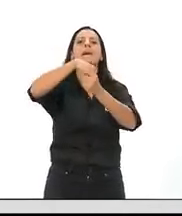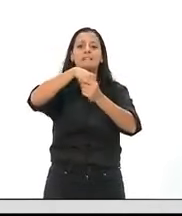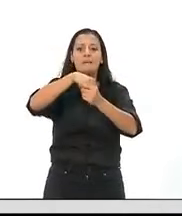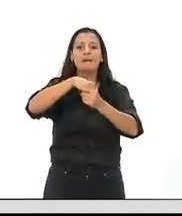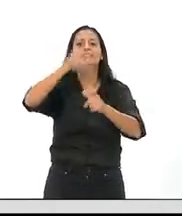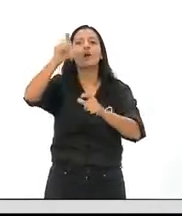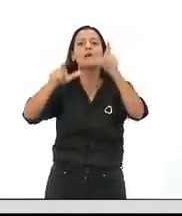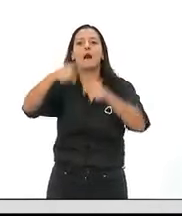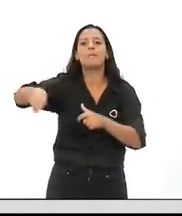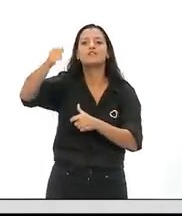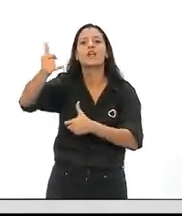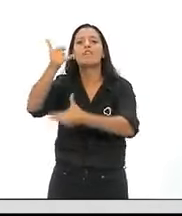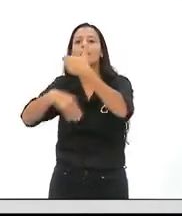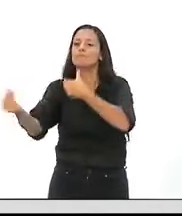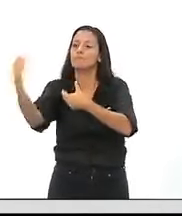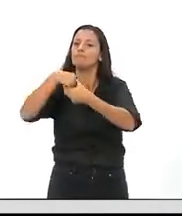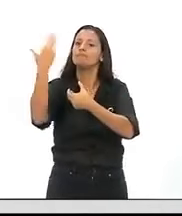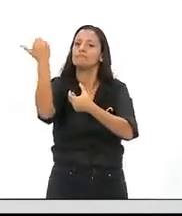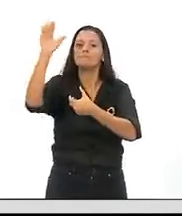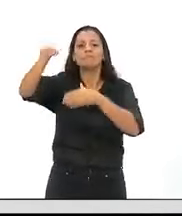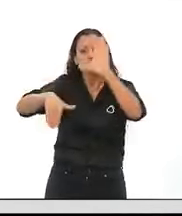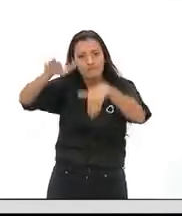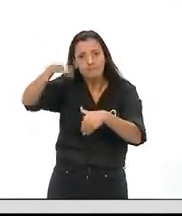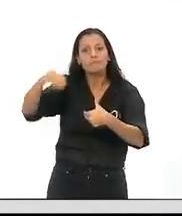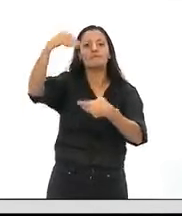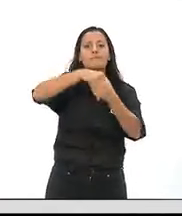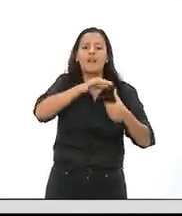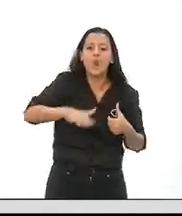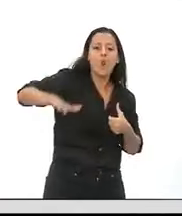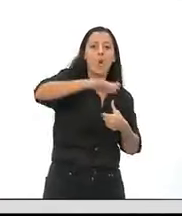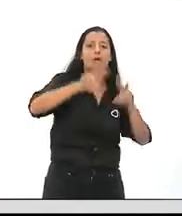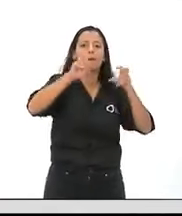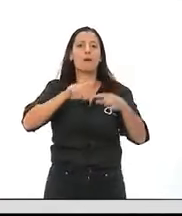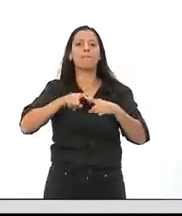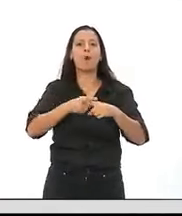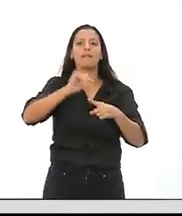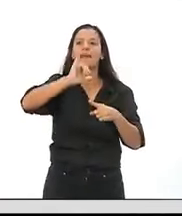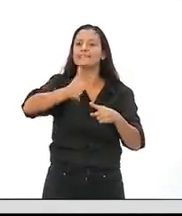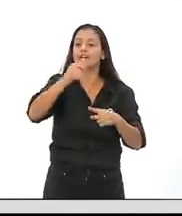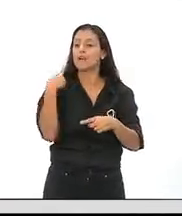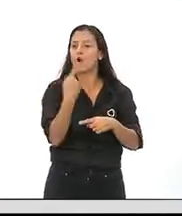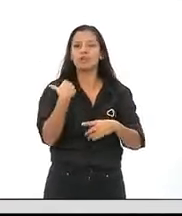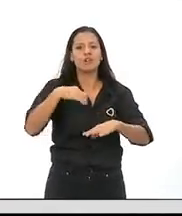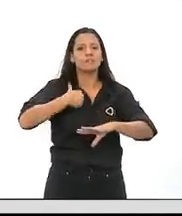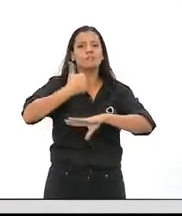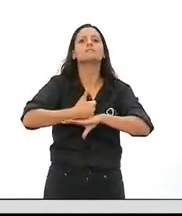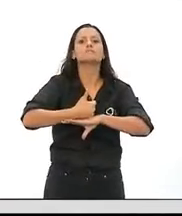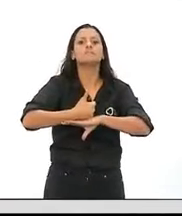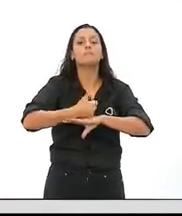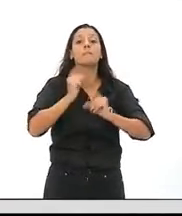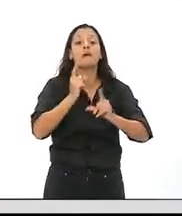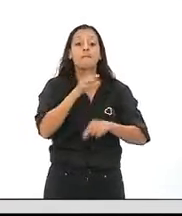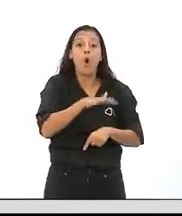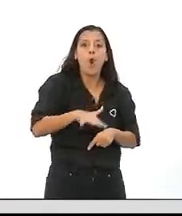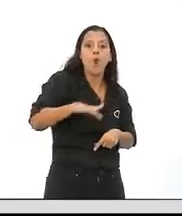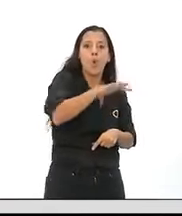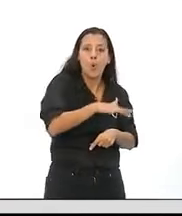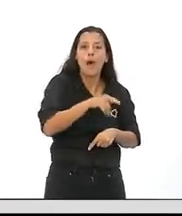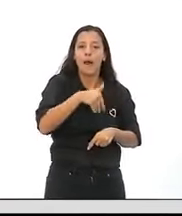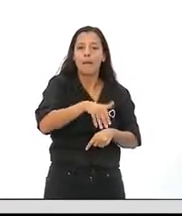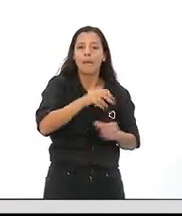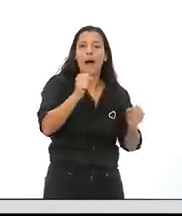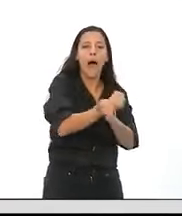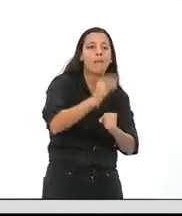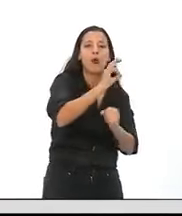la persona con discapacidad en los espacios legislativos. Tenemos que estar donde se cocina la cosa.